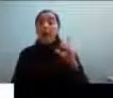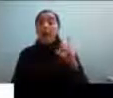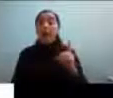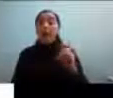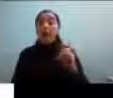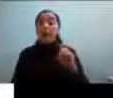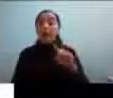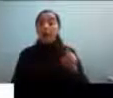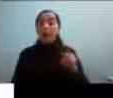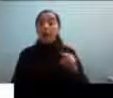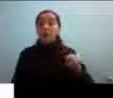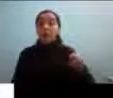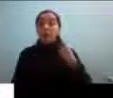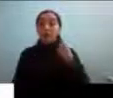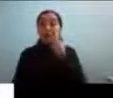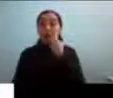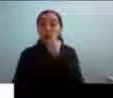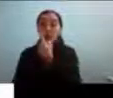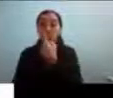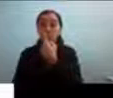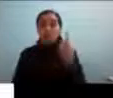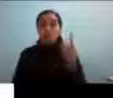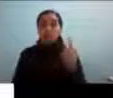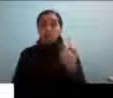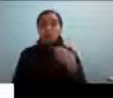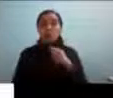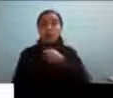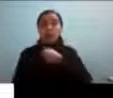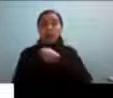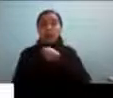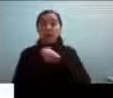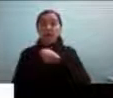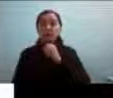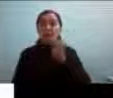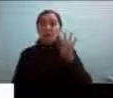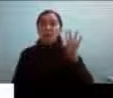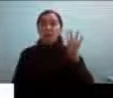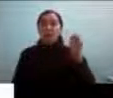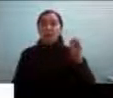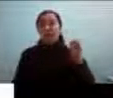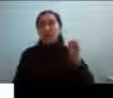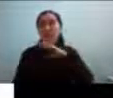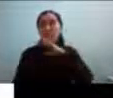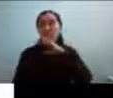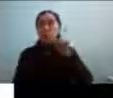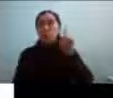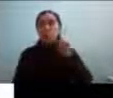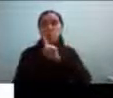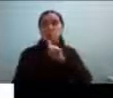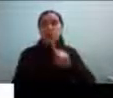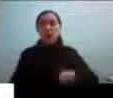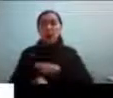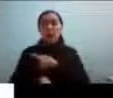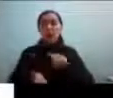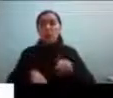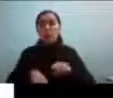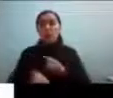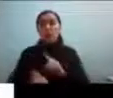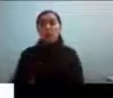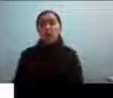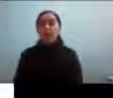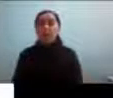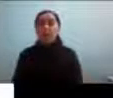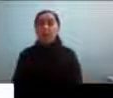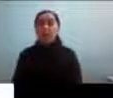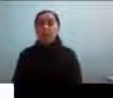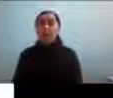conocer es básicamente una entrevista que dura entre 40 minutos y una hora que uno trata de hacer una